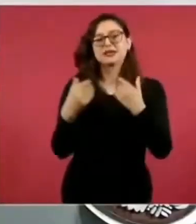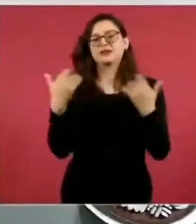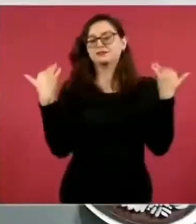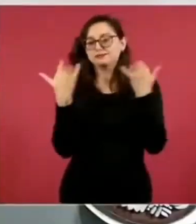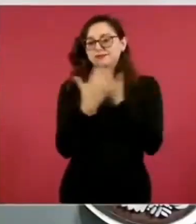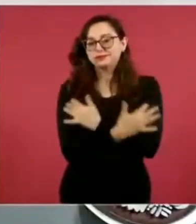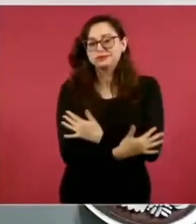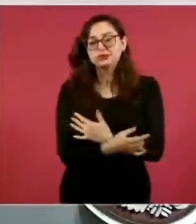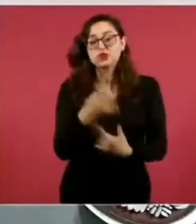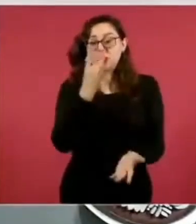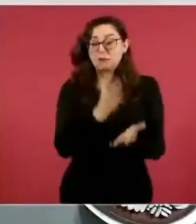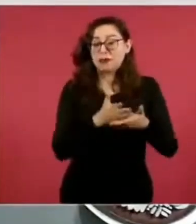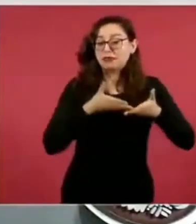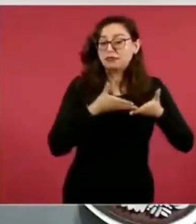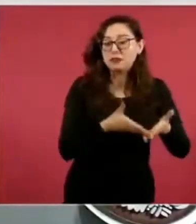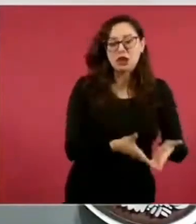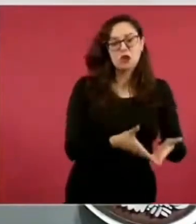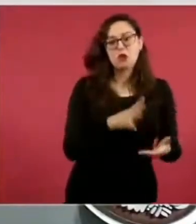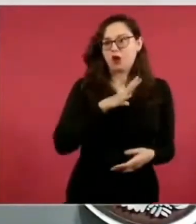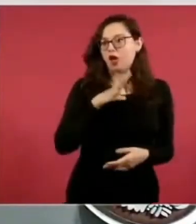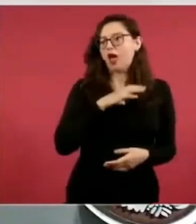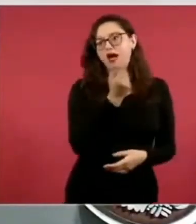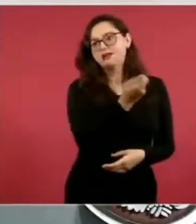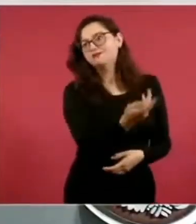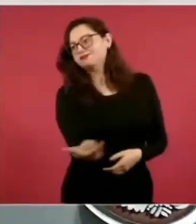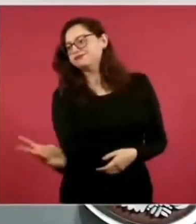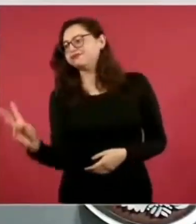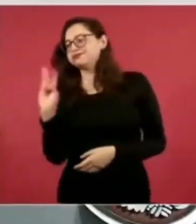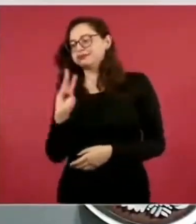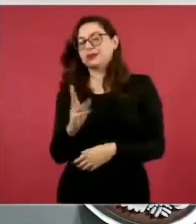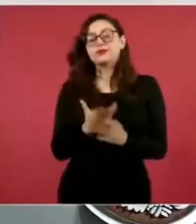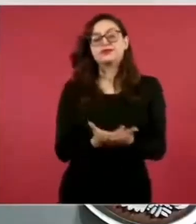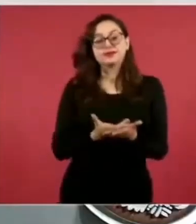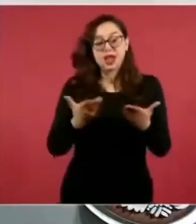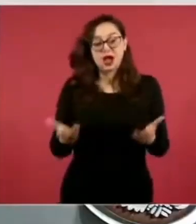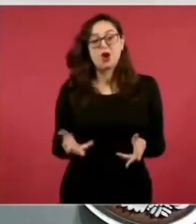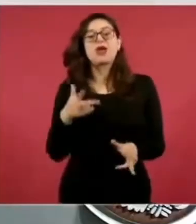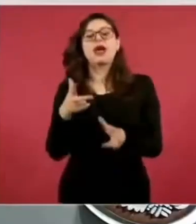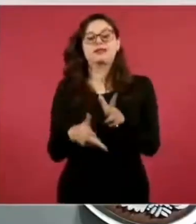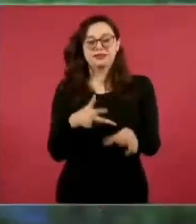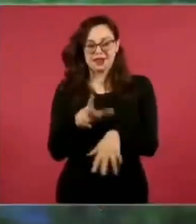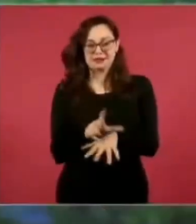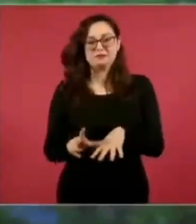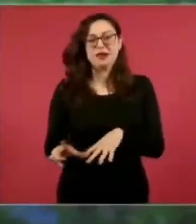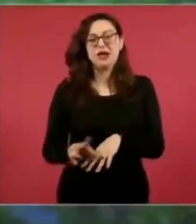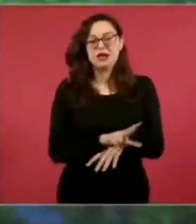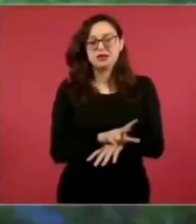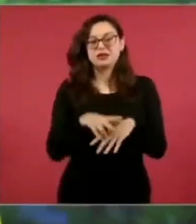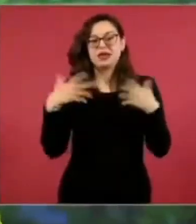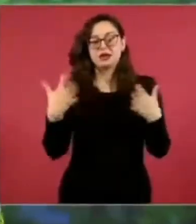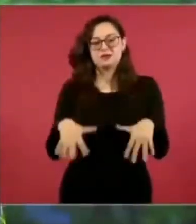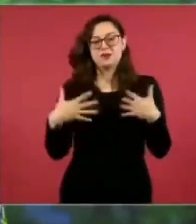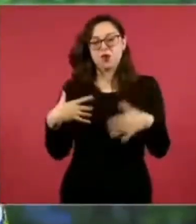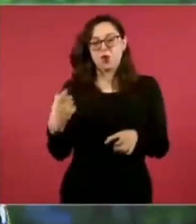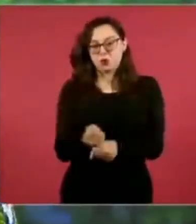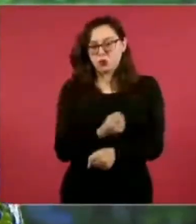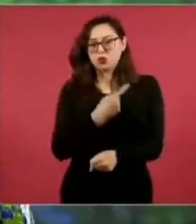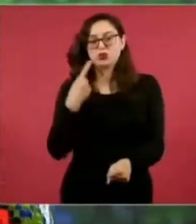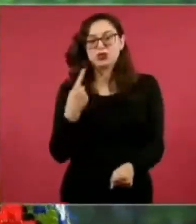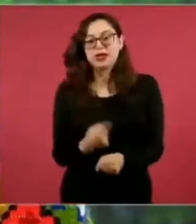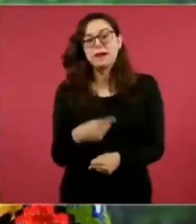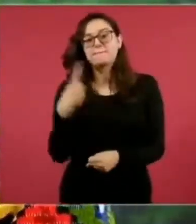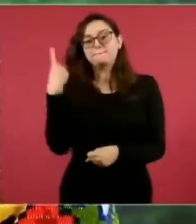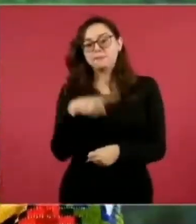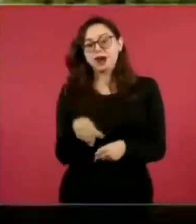destino de cruceros. Hoy el Tren Maya, a través de la estación de Playa del Carmen, nos da la oportunidad que miles y miles de seres humanos